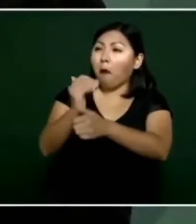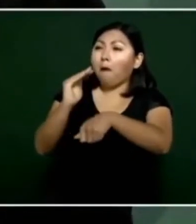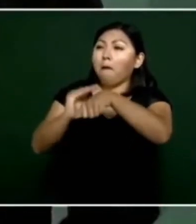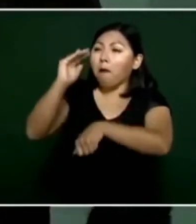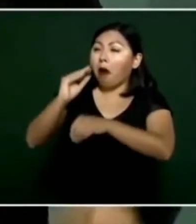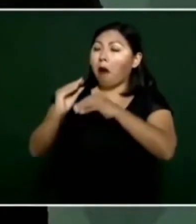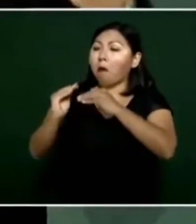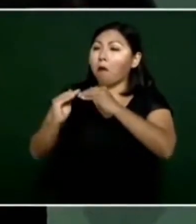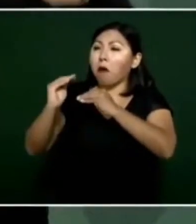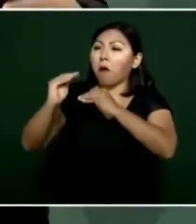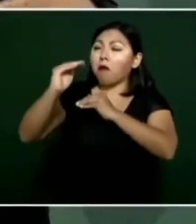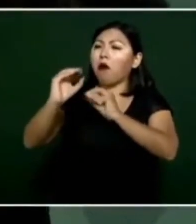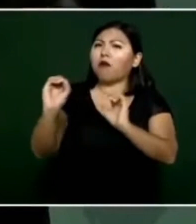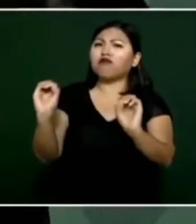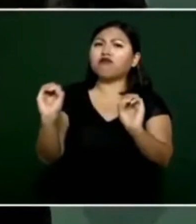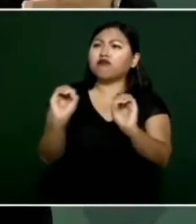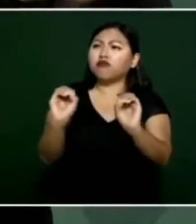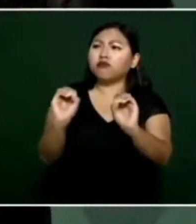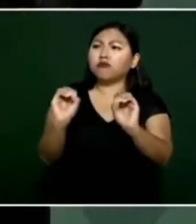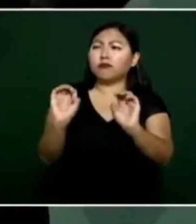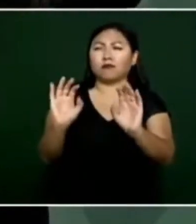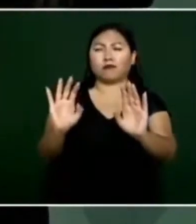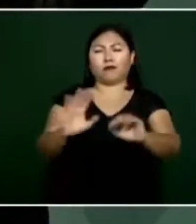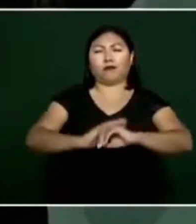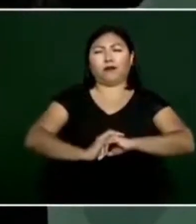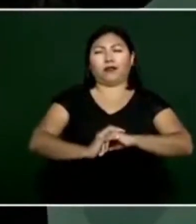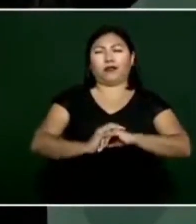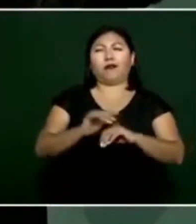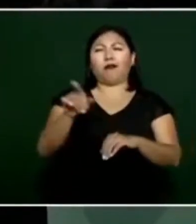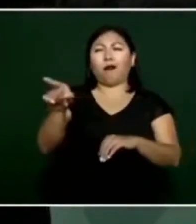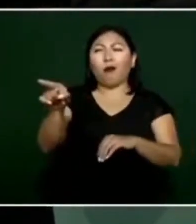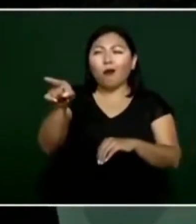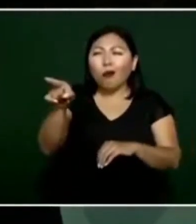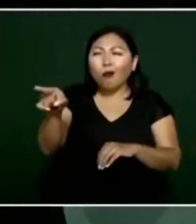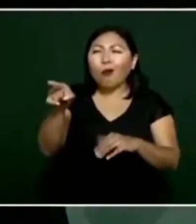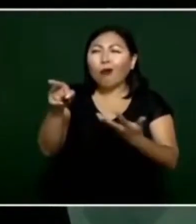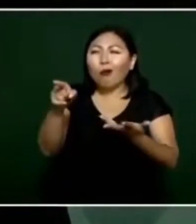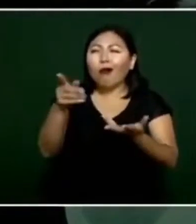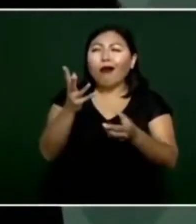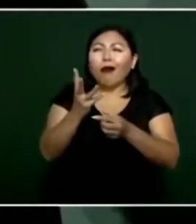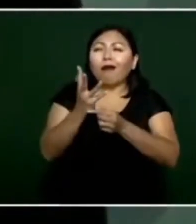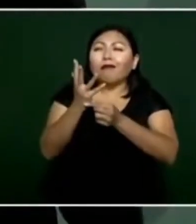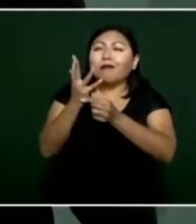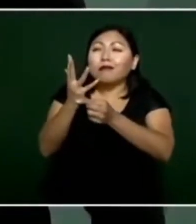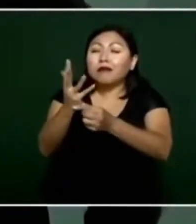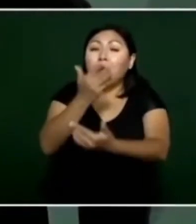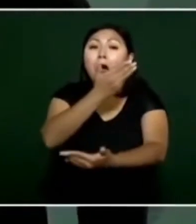que tu programa va a contemplar mejoras salariales,